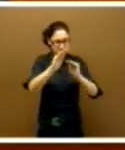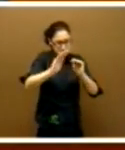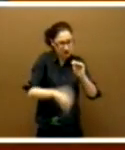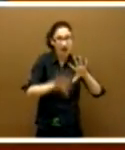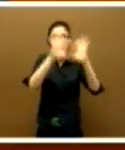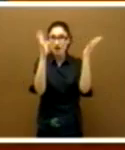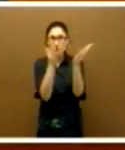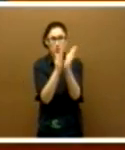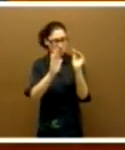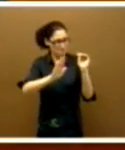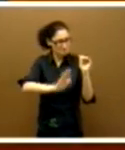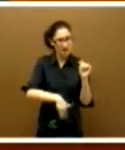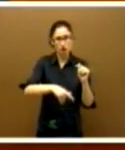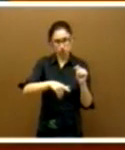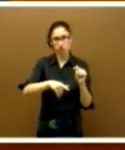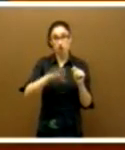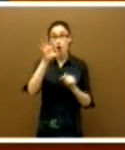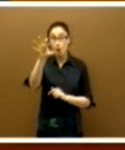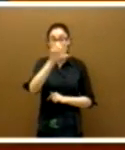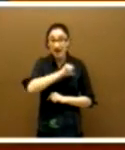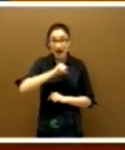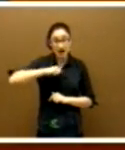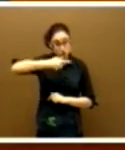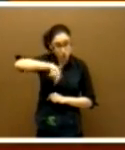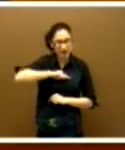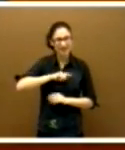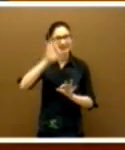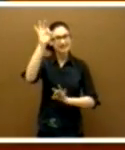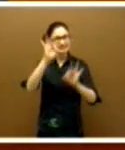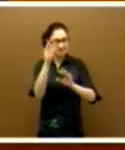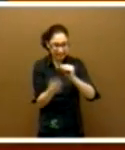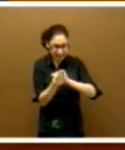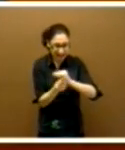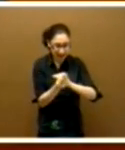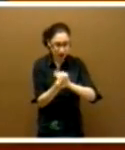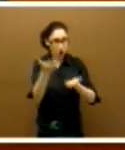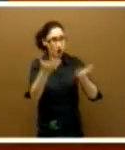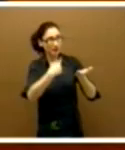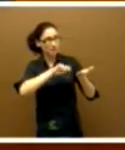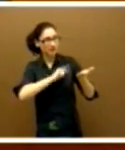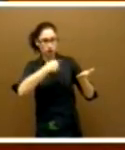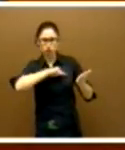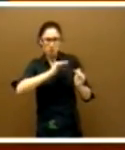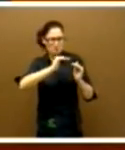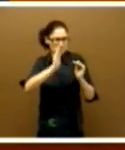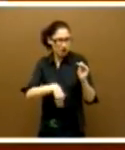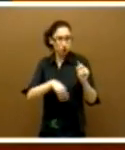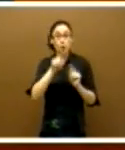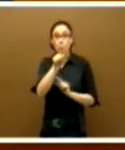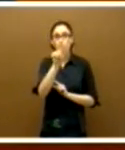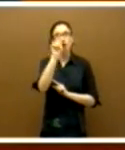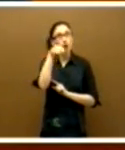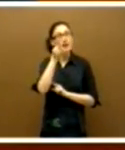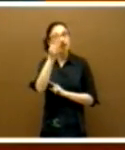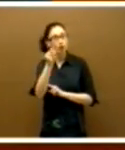mundo y nuestra comunidad una de las tasas de natalidad más bajas de nuestro país, 1,2 o 1,3